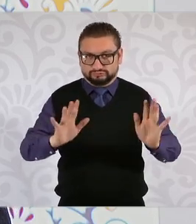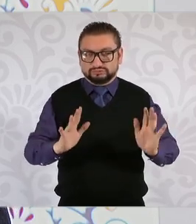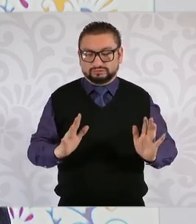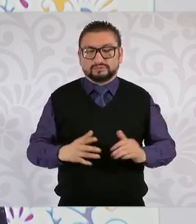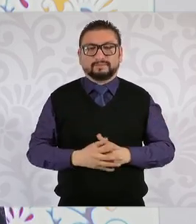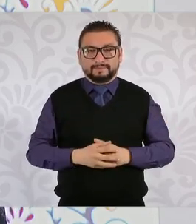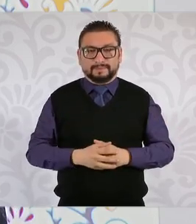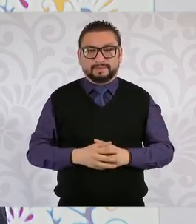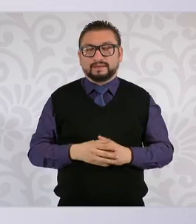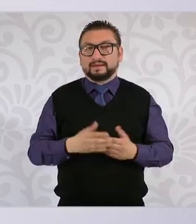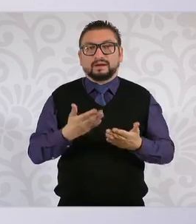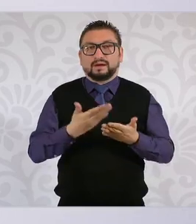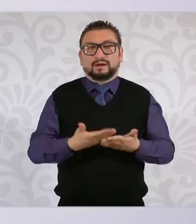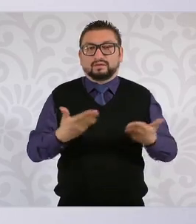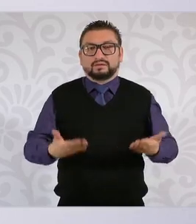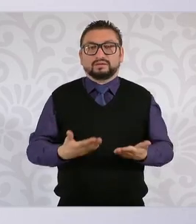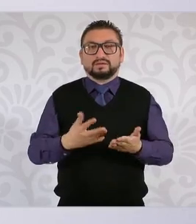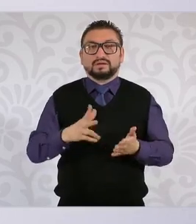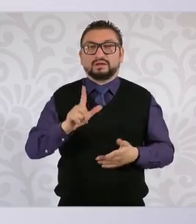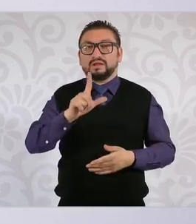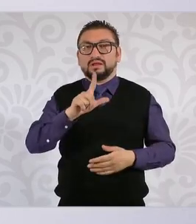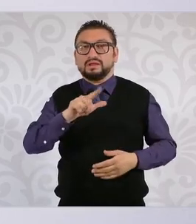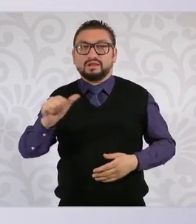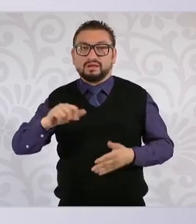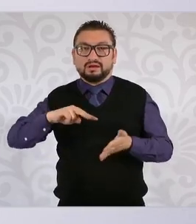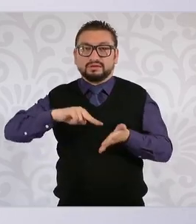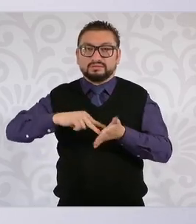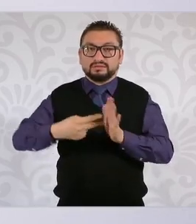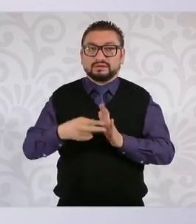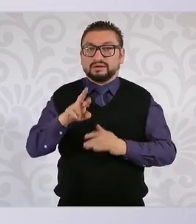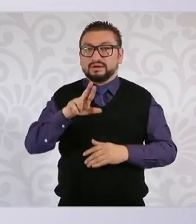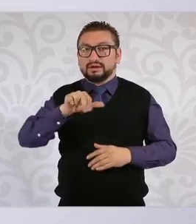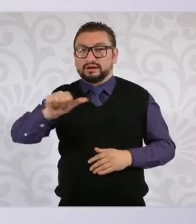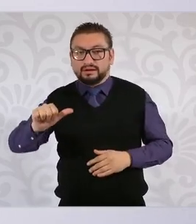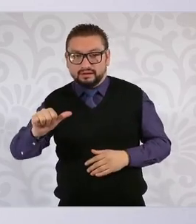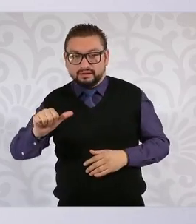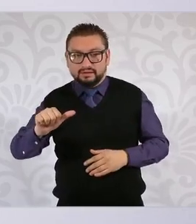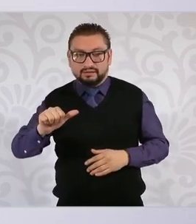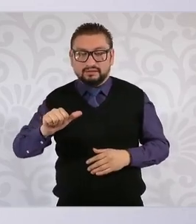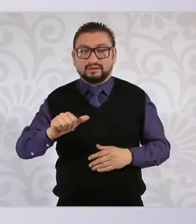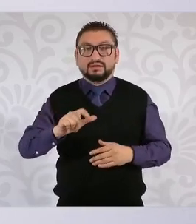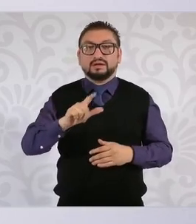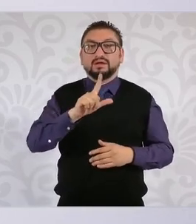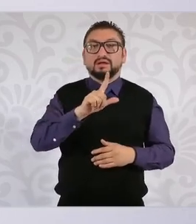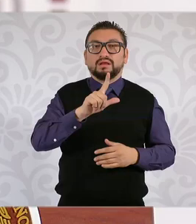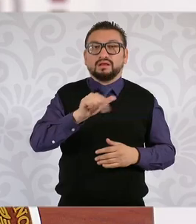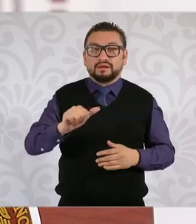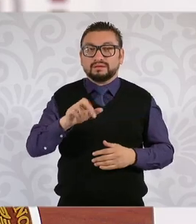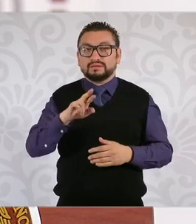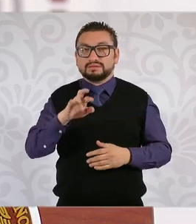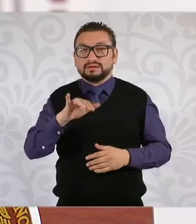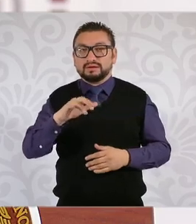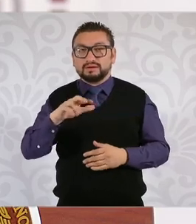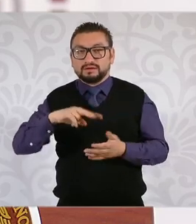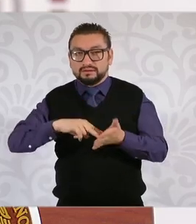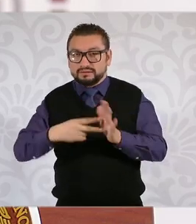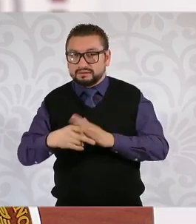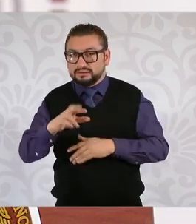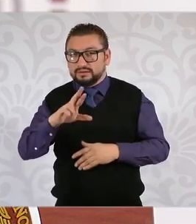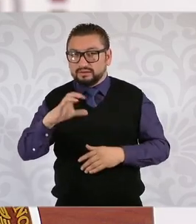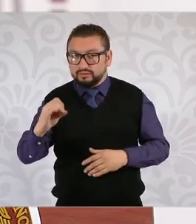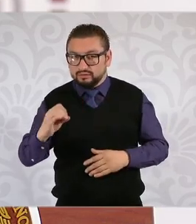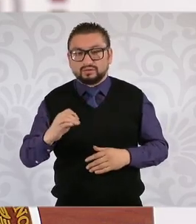y es igual la ingeniera no es la ingeniero es la ingeniera